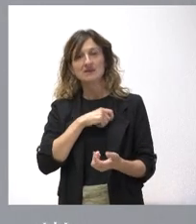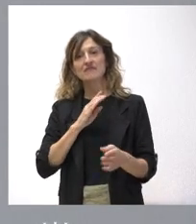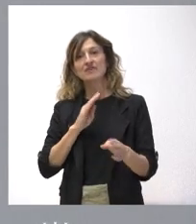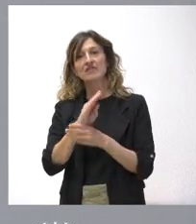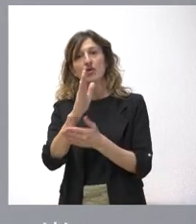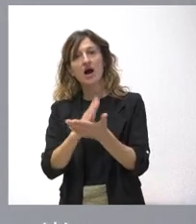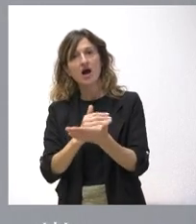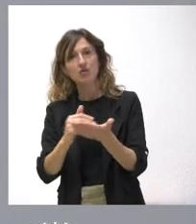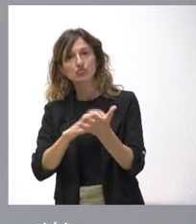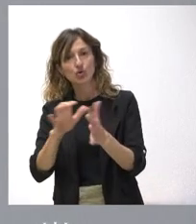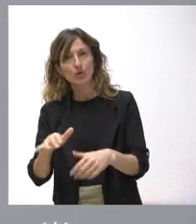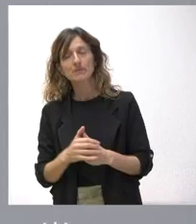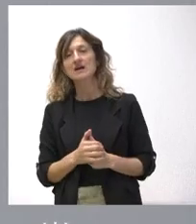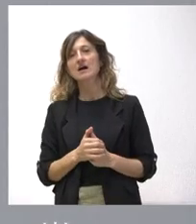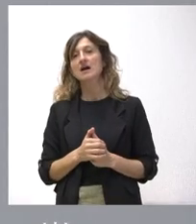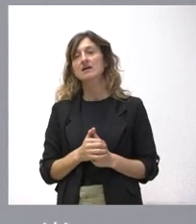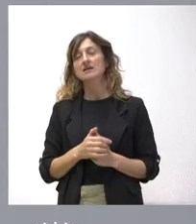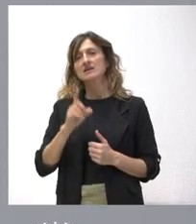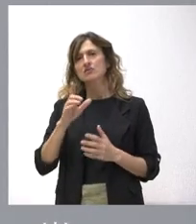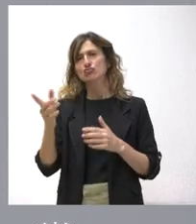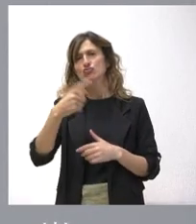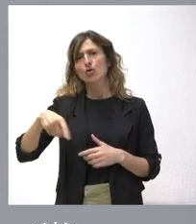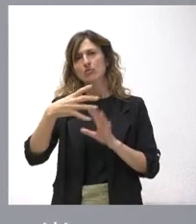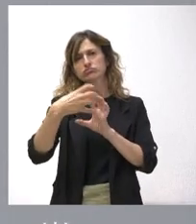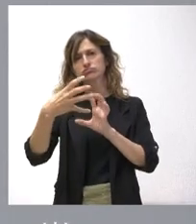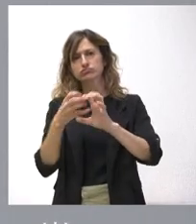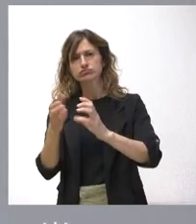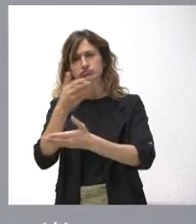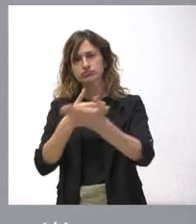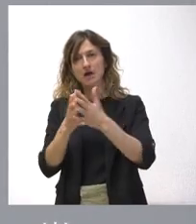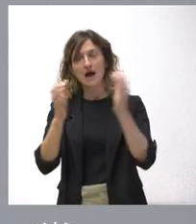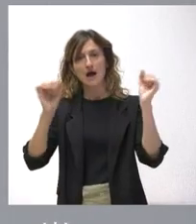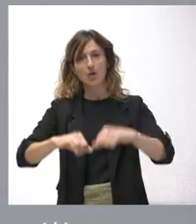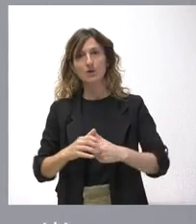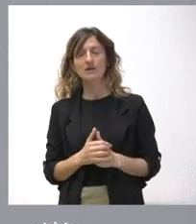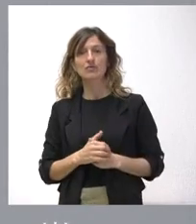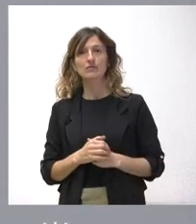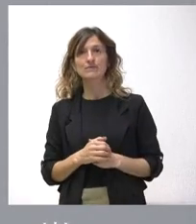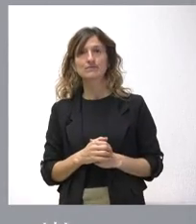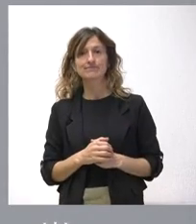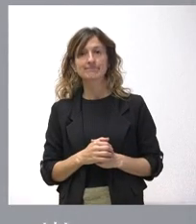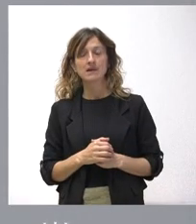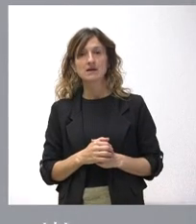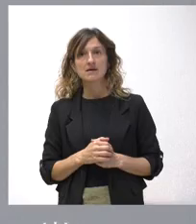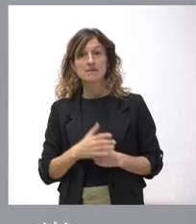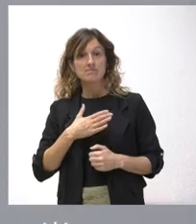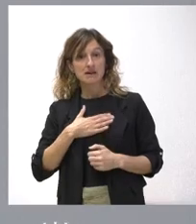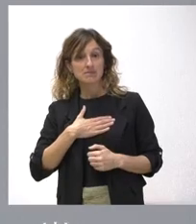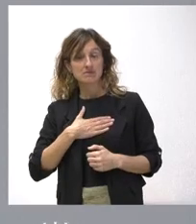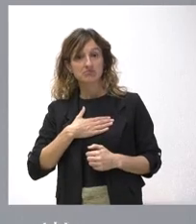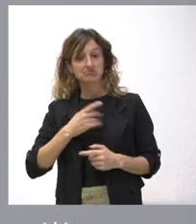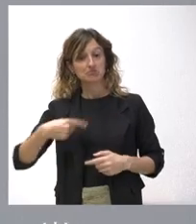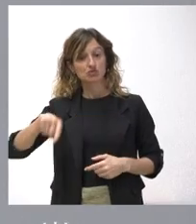y que intentemos llegar a acuerdos entre todos. Y ya, a este momento, creo que para nosotros es más importante